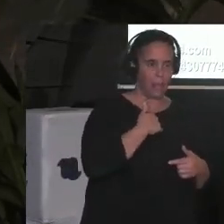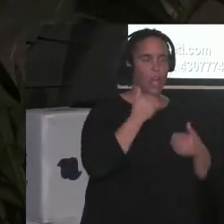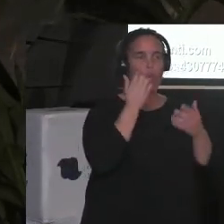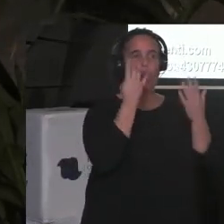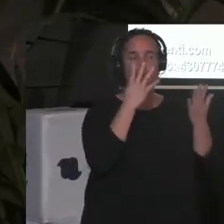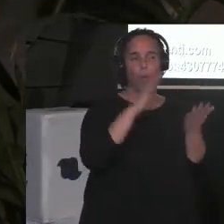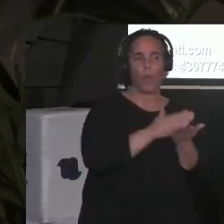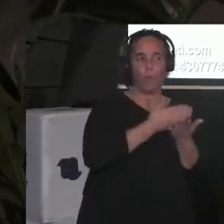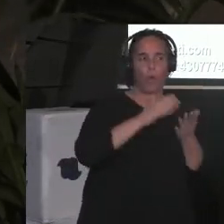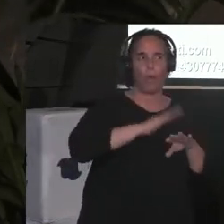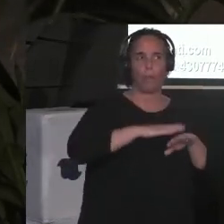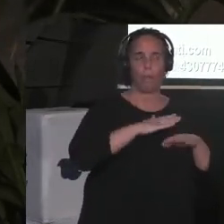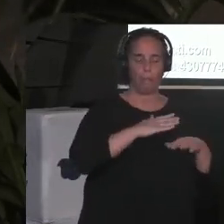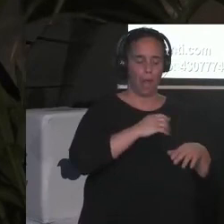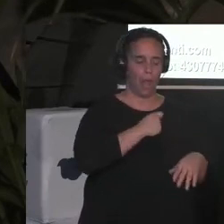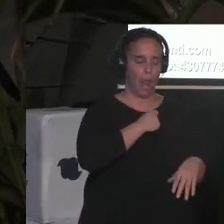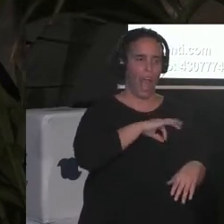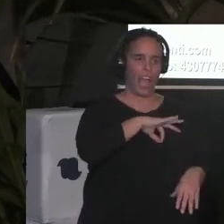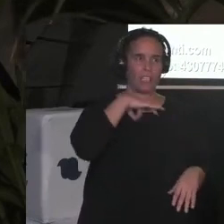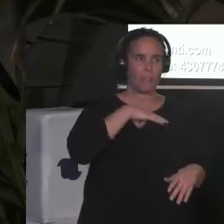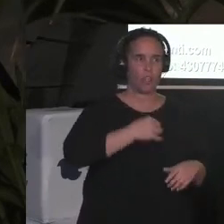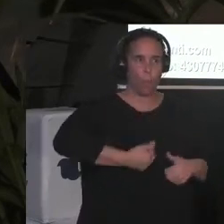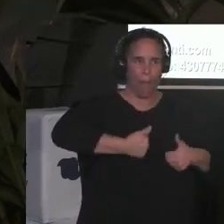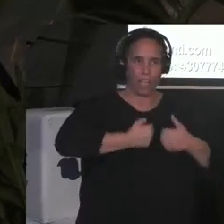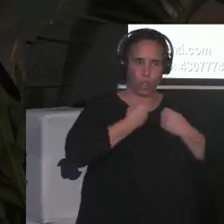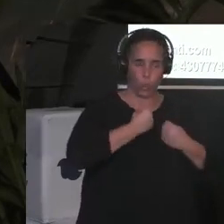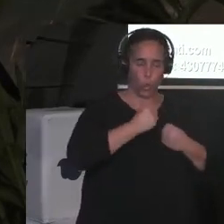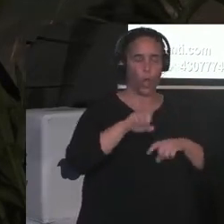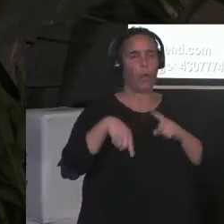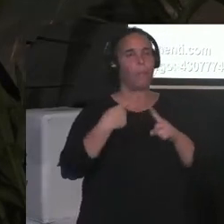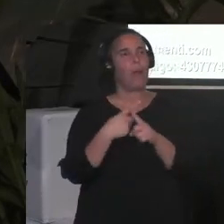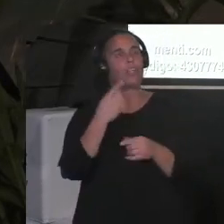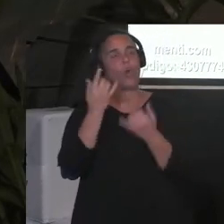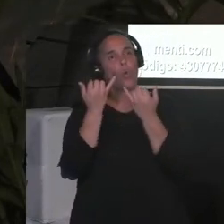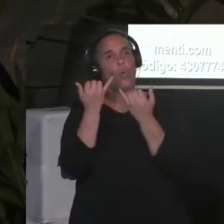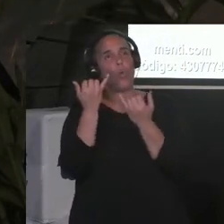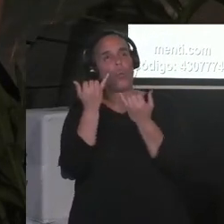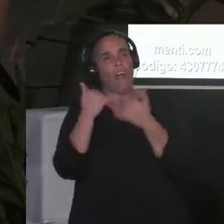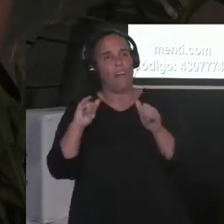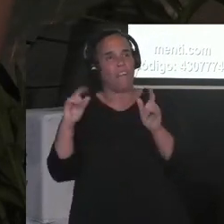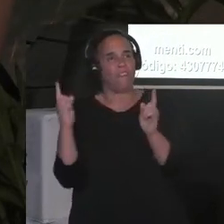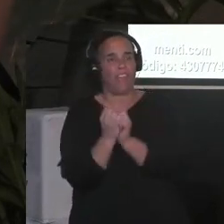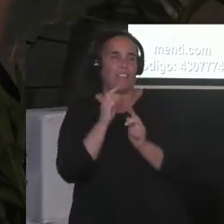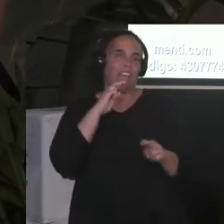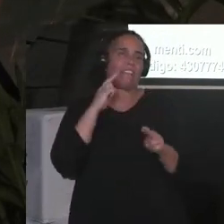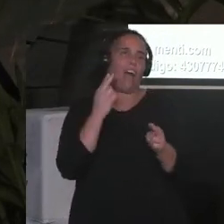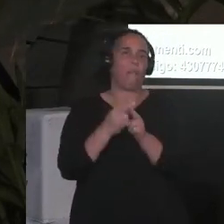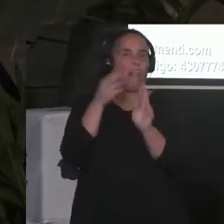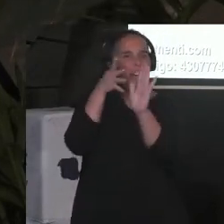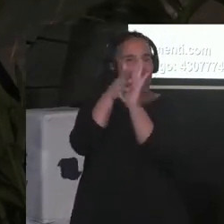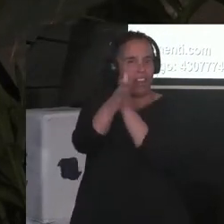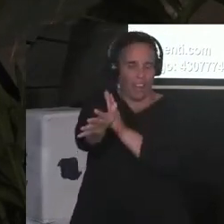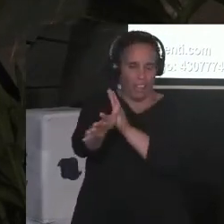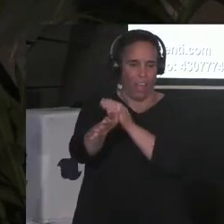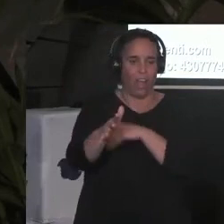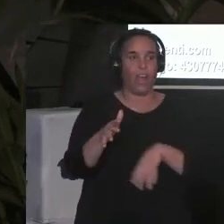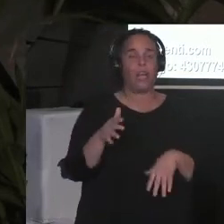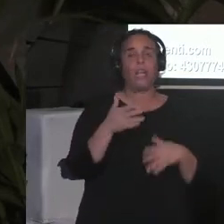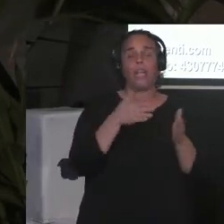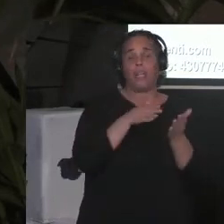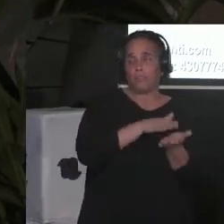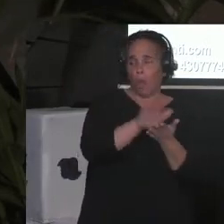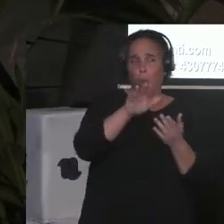endurecimiento del espíritu y una pequeña fiesta llamada Eternidad. Su libro más reciente es la novela Huaco